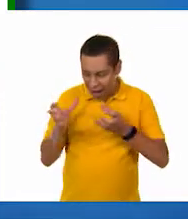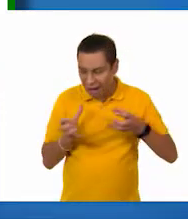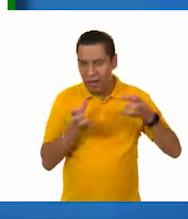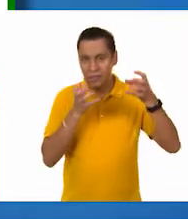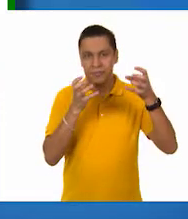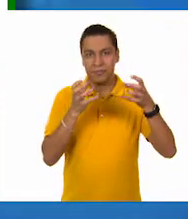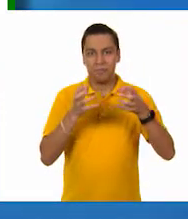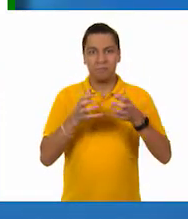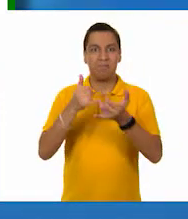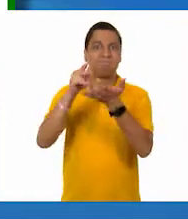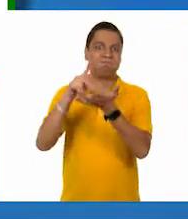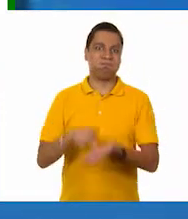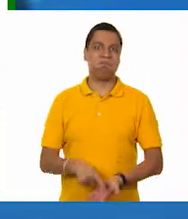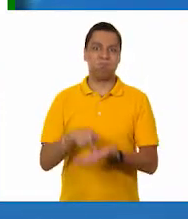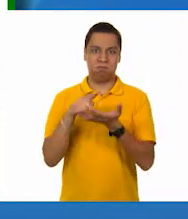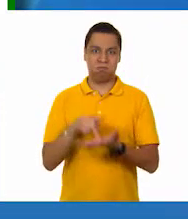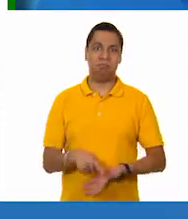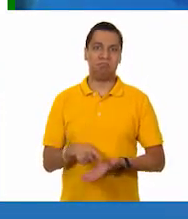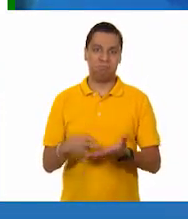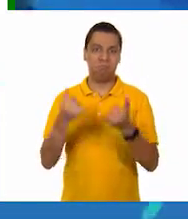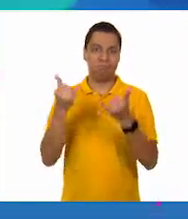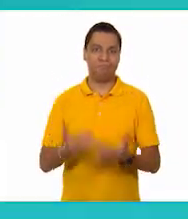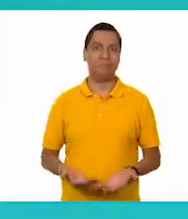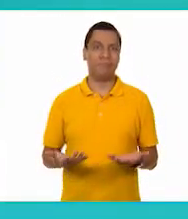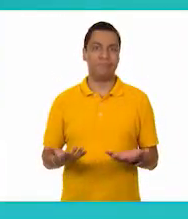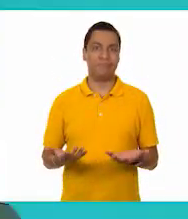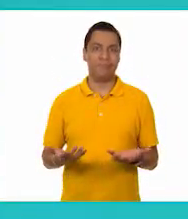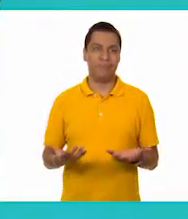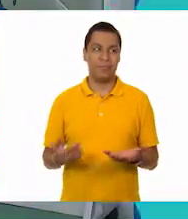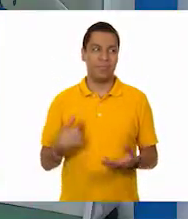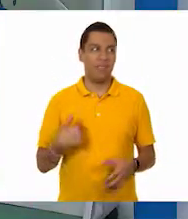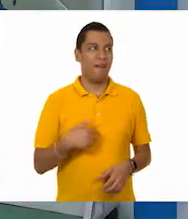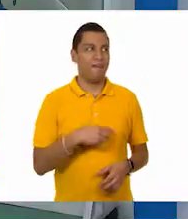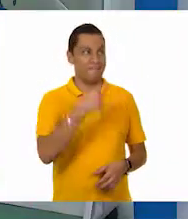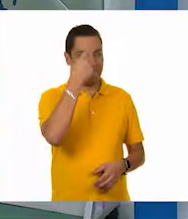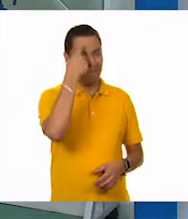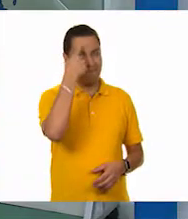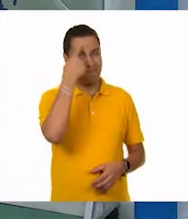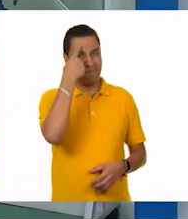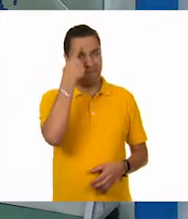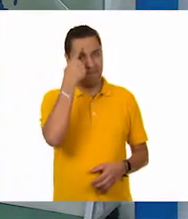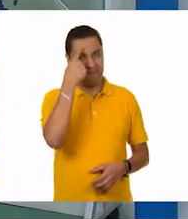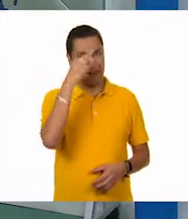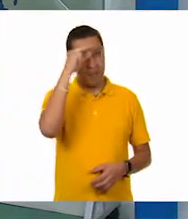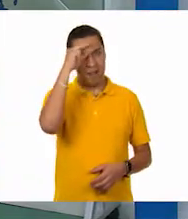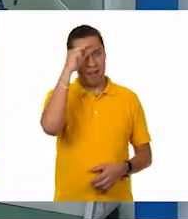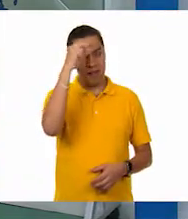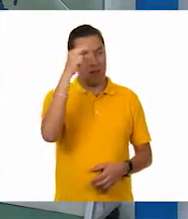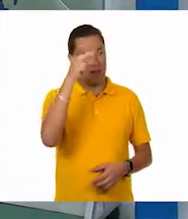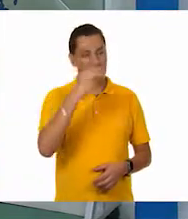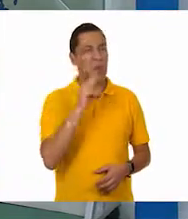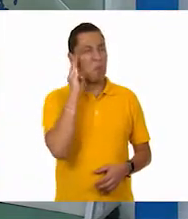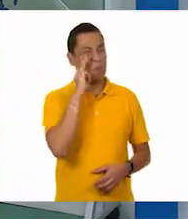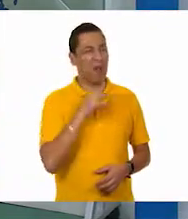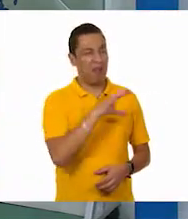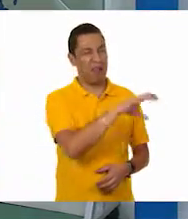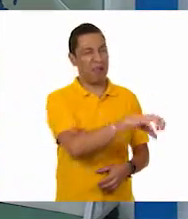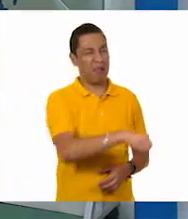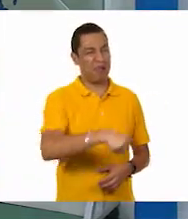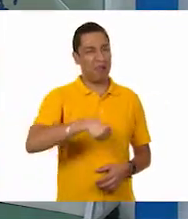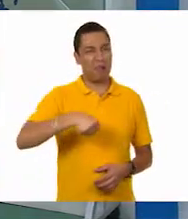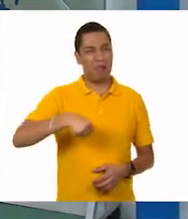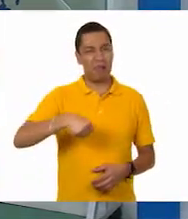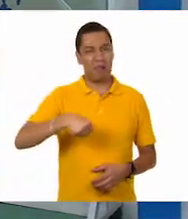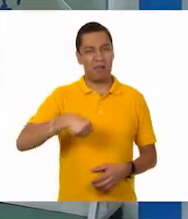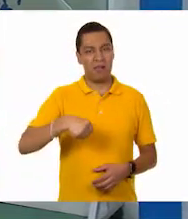Oscar! Justamente, la verdad es que yo le quería ayudar con la bolsa más pesada, como yo sé que muchos y muchos de ustedes también les ayudan a sus mamás. Y obviamente le dije,